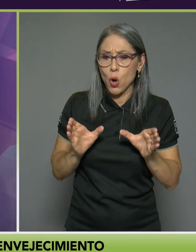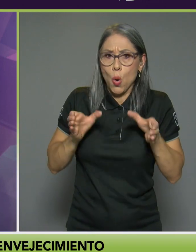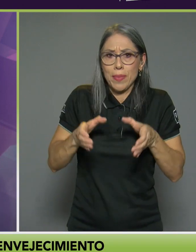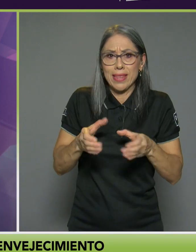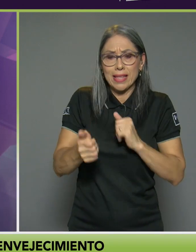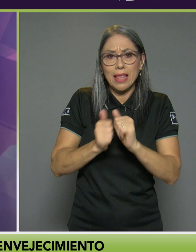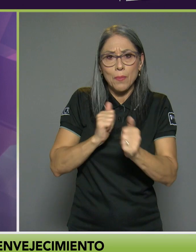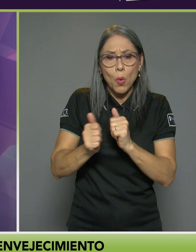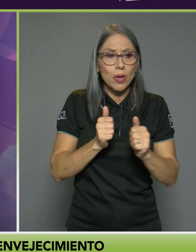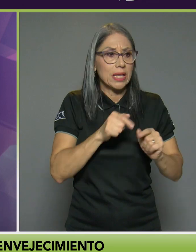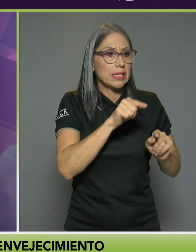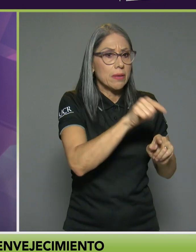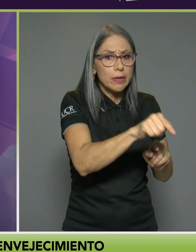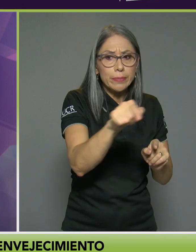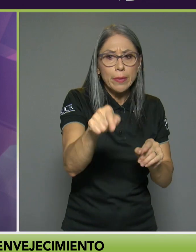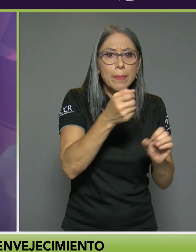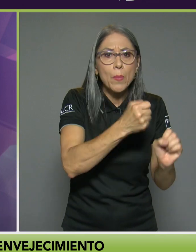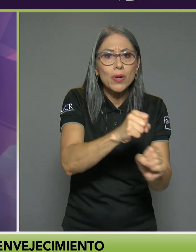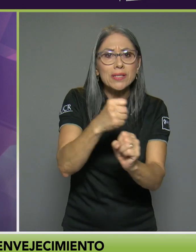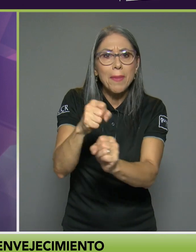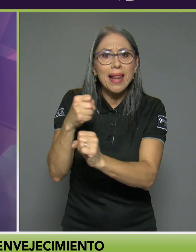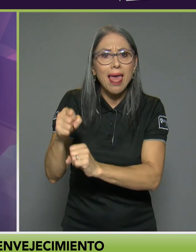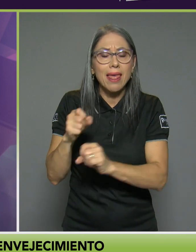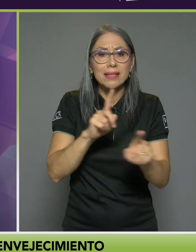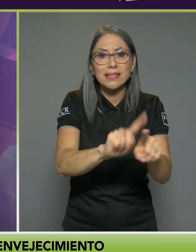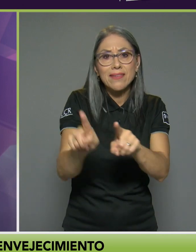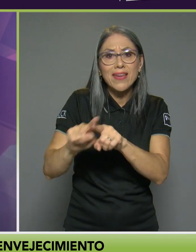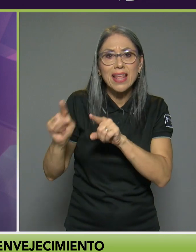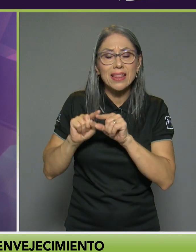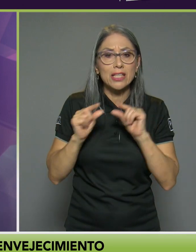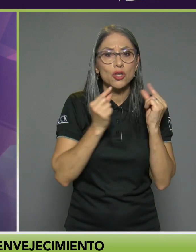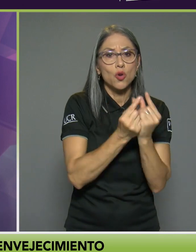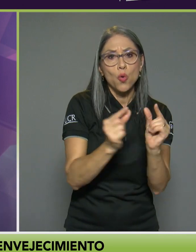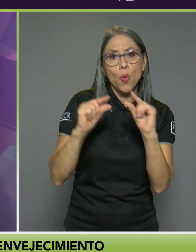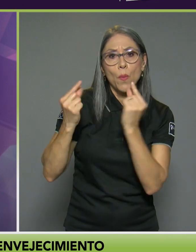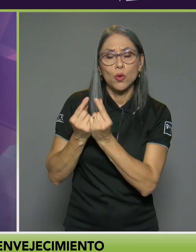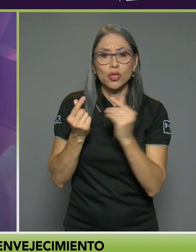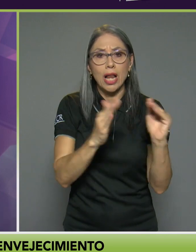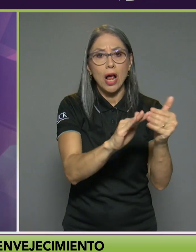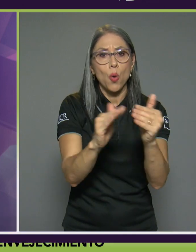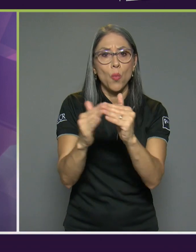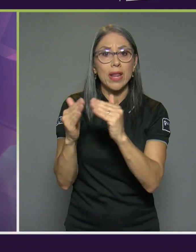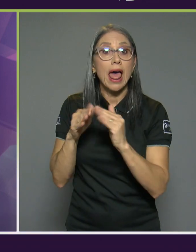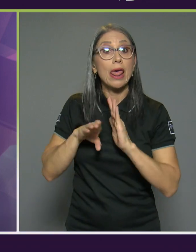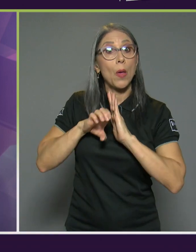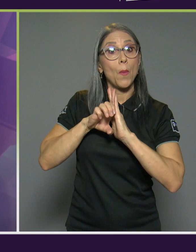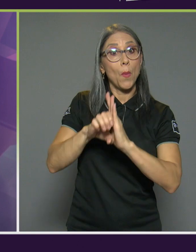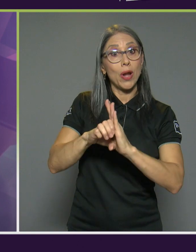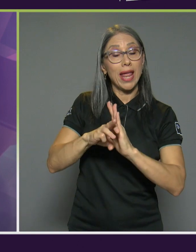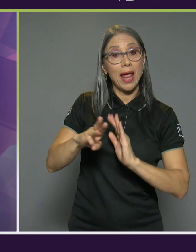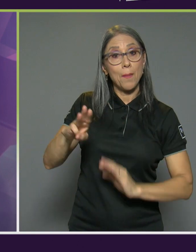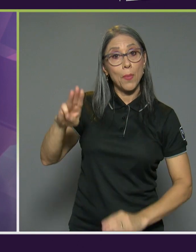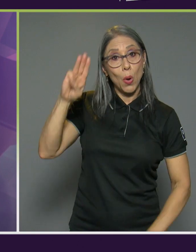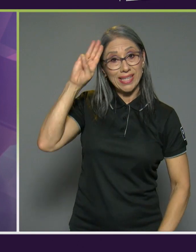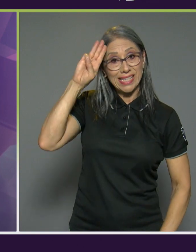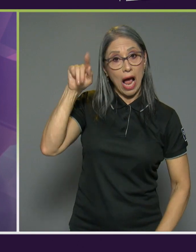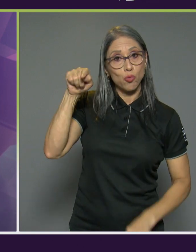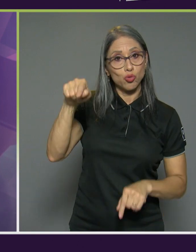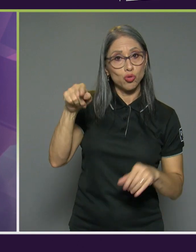municipalidades los diferentes grupos que tenemos en la comunidad por ejemplo los scouts que hacen labores